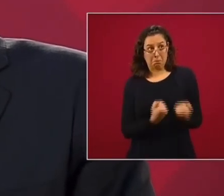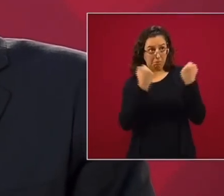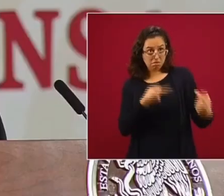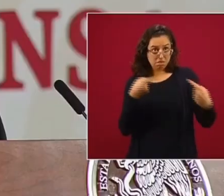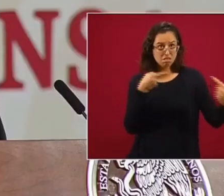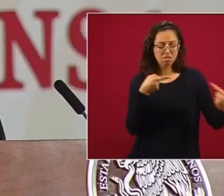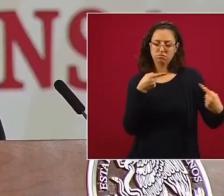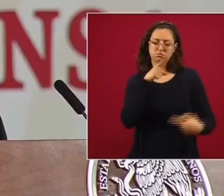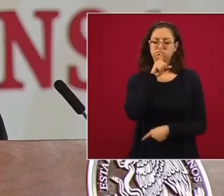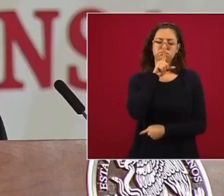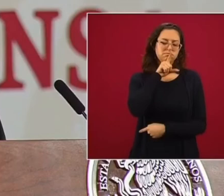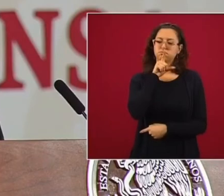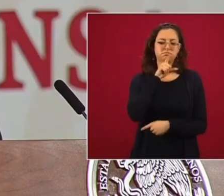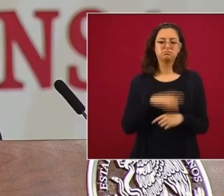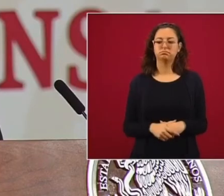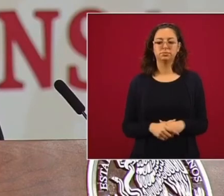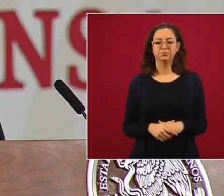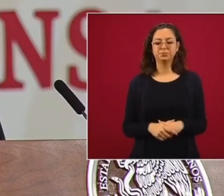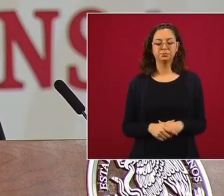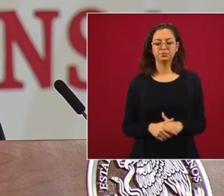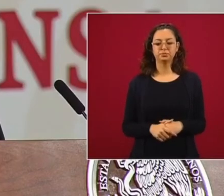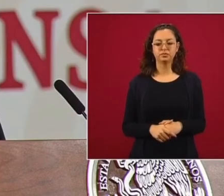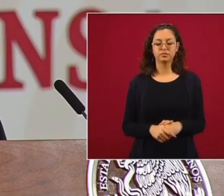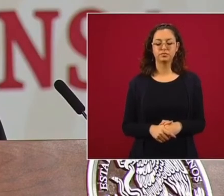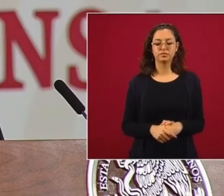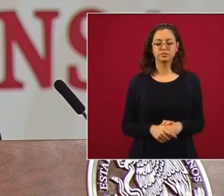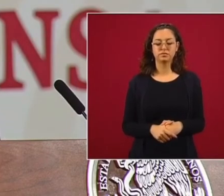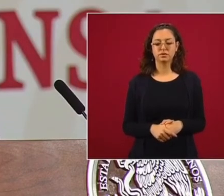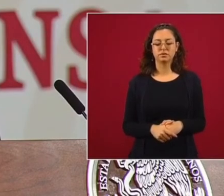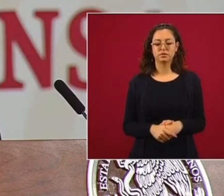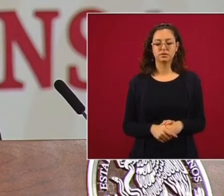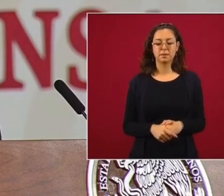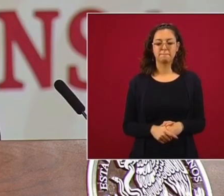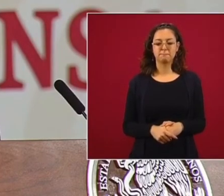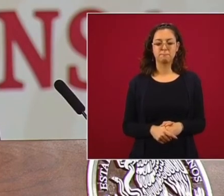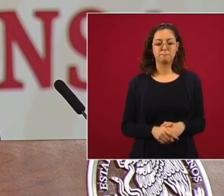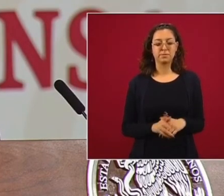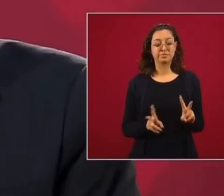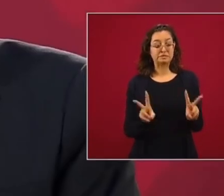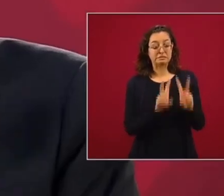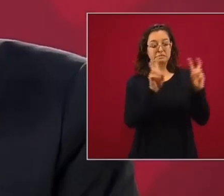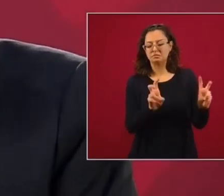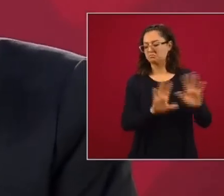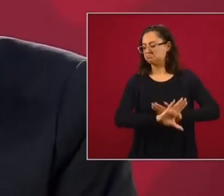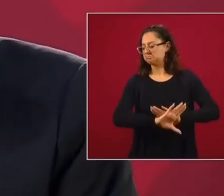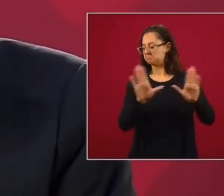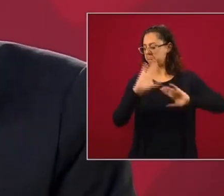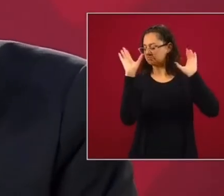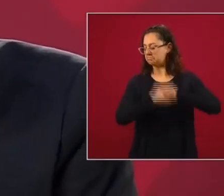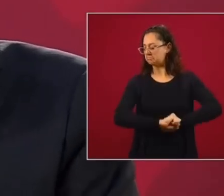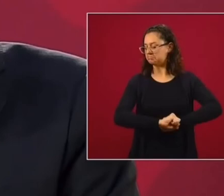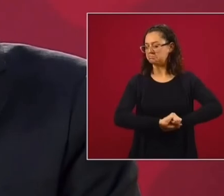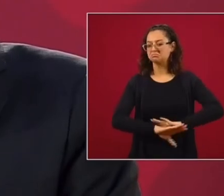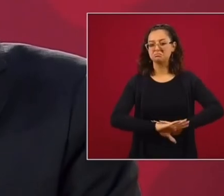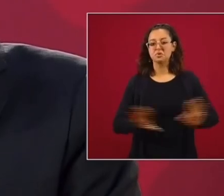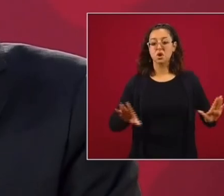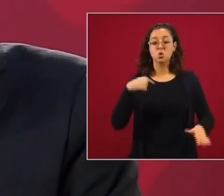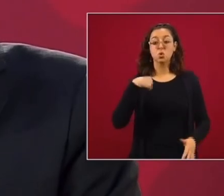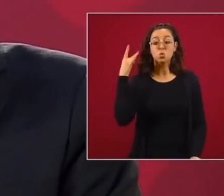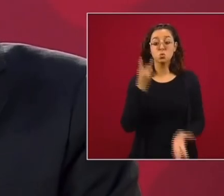sobre ese tema que no queremos ni siquiera mencionar. Solo recuerdo